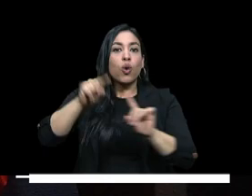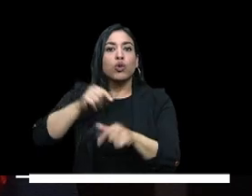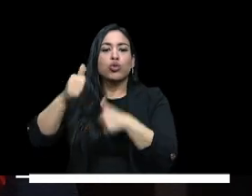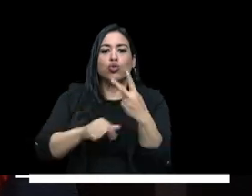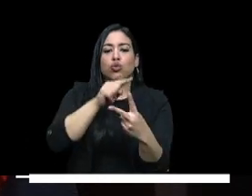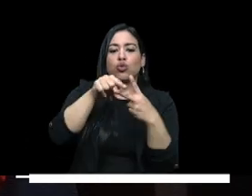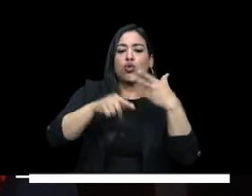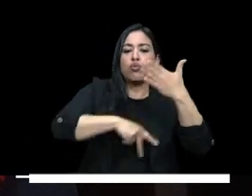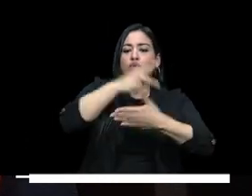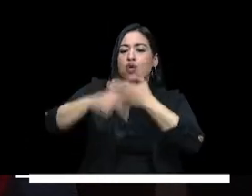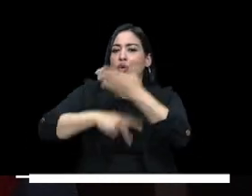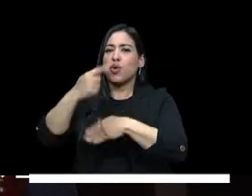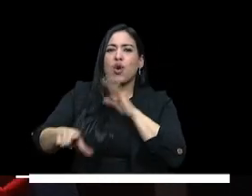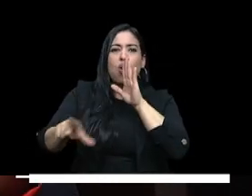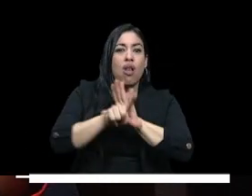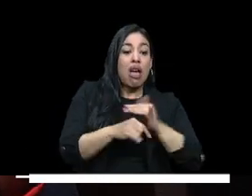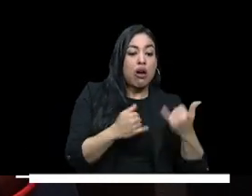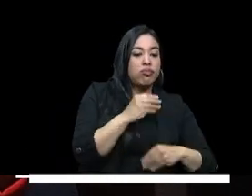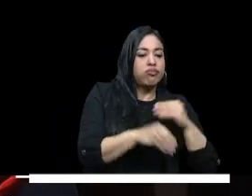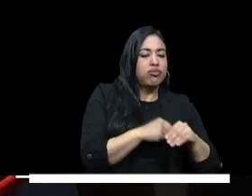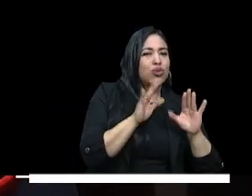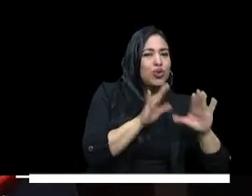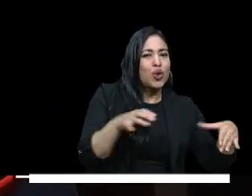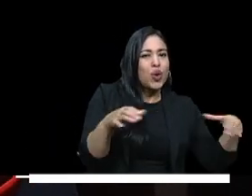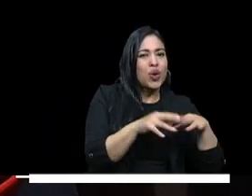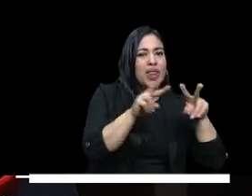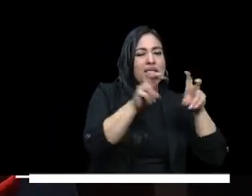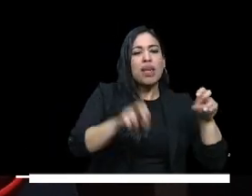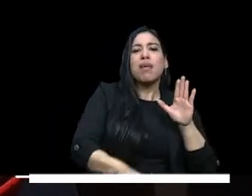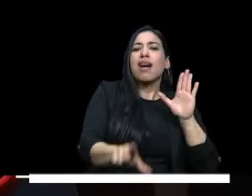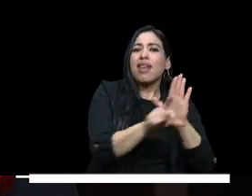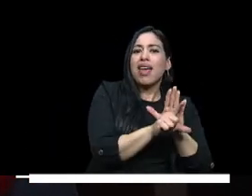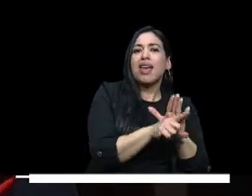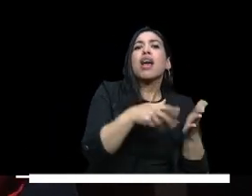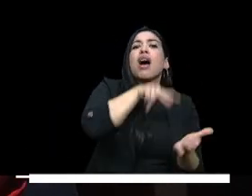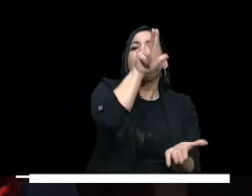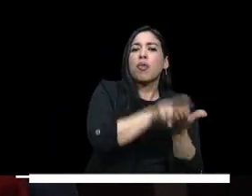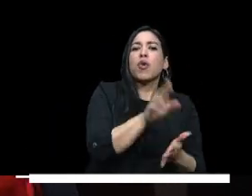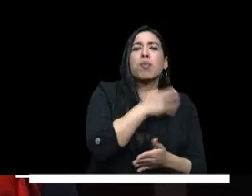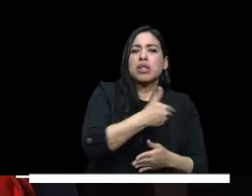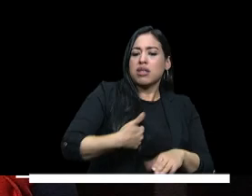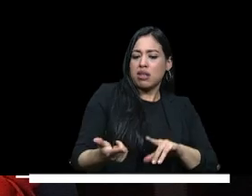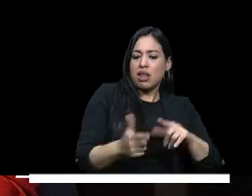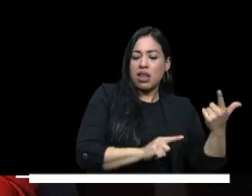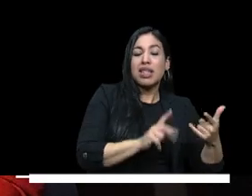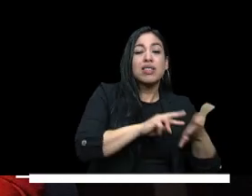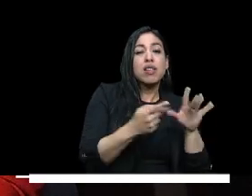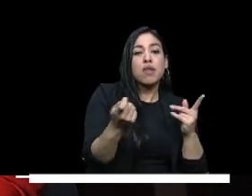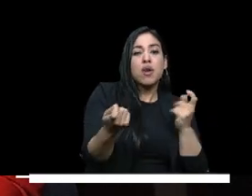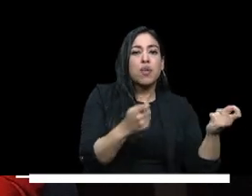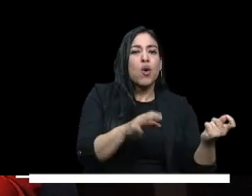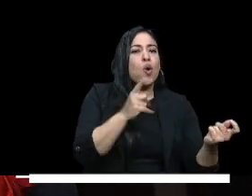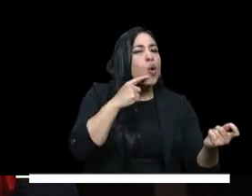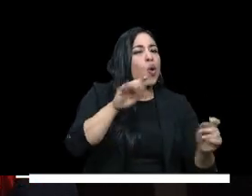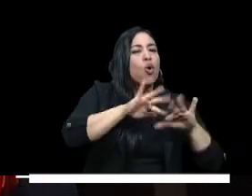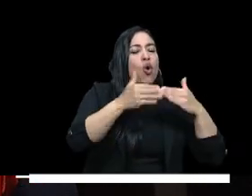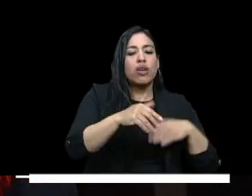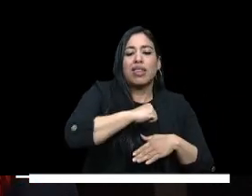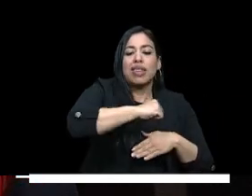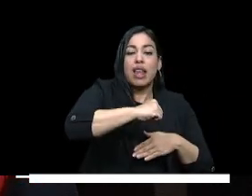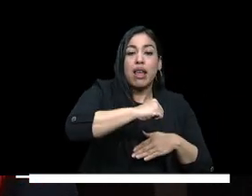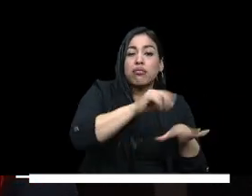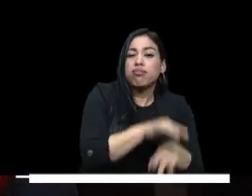a cabo dos proyectos de ley que por un lado a través de una ley estatuitaria pretende regular la educación con un derecho